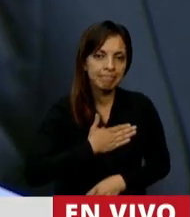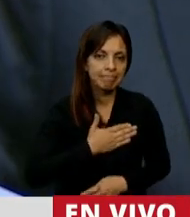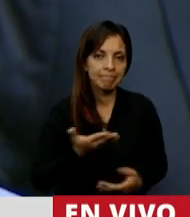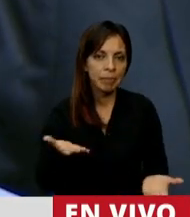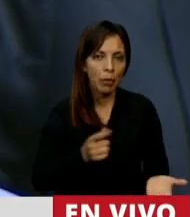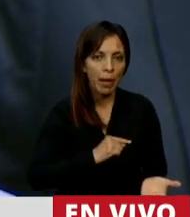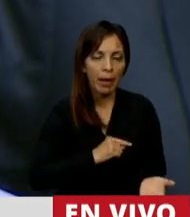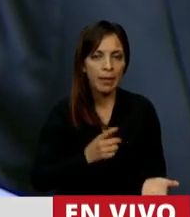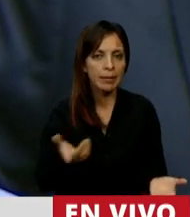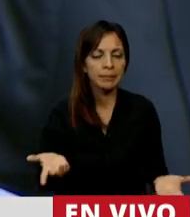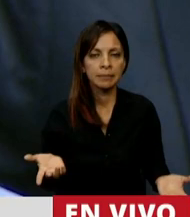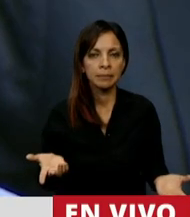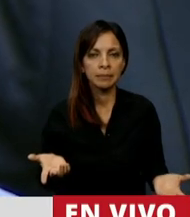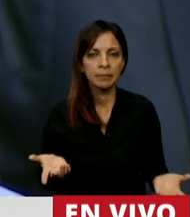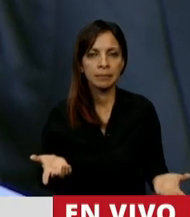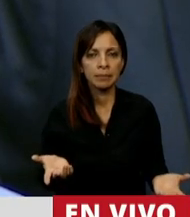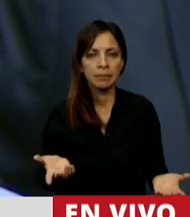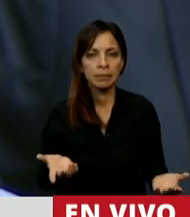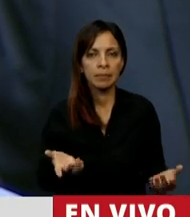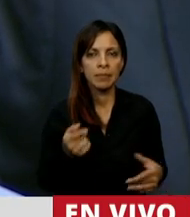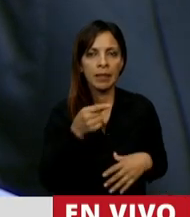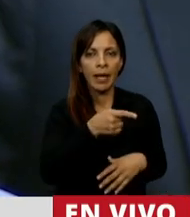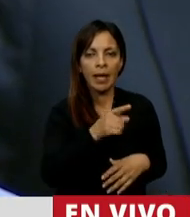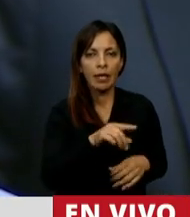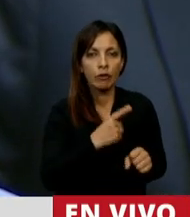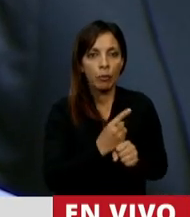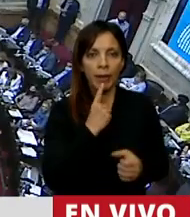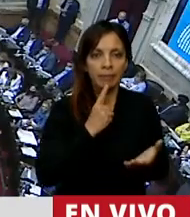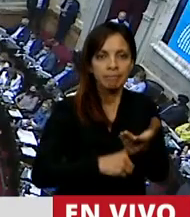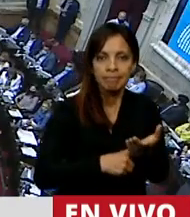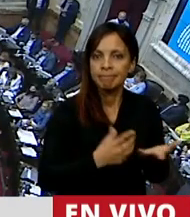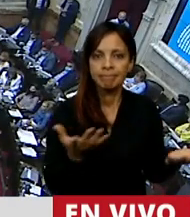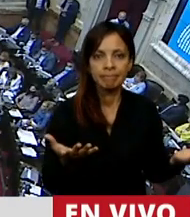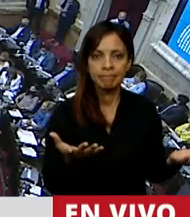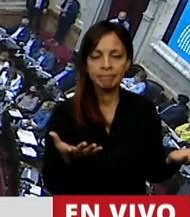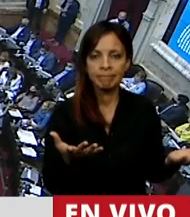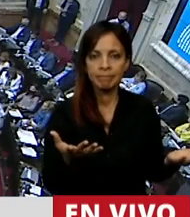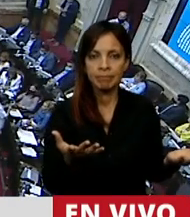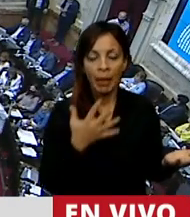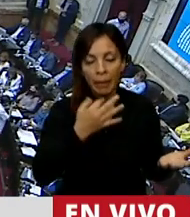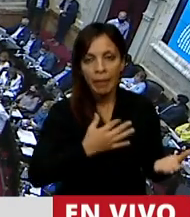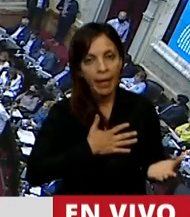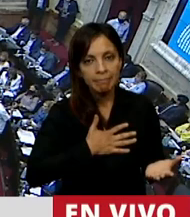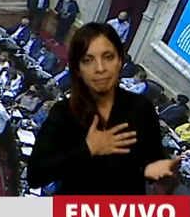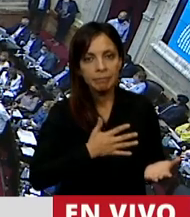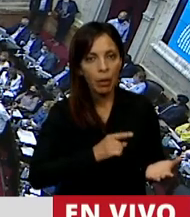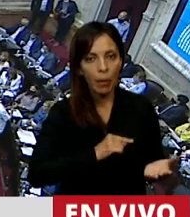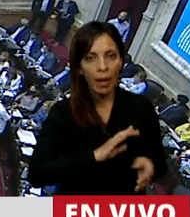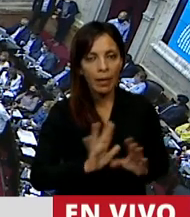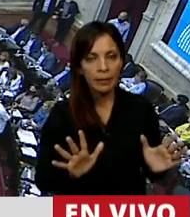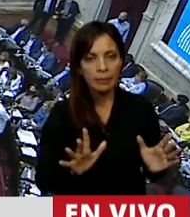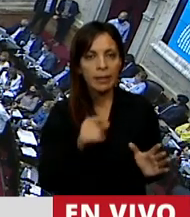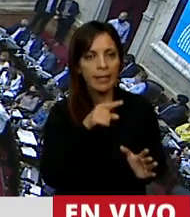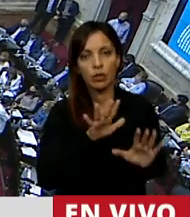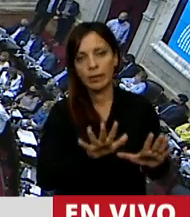que no esté libre para tomar una decisión. La verdad, diputado, eso creo que no